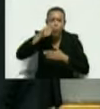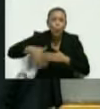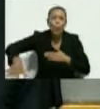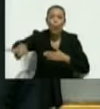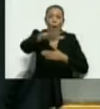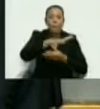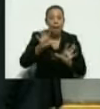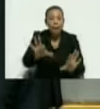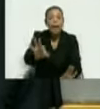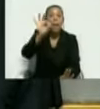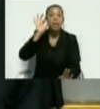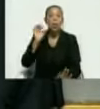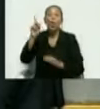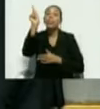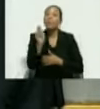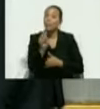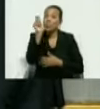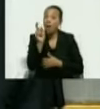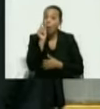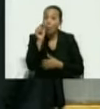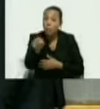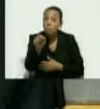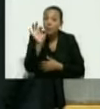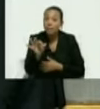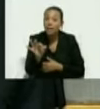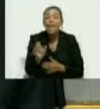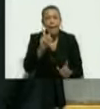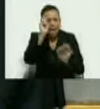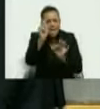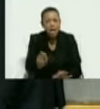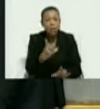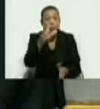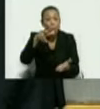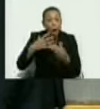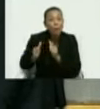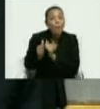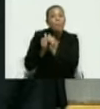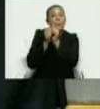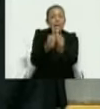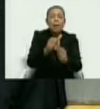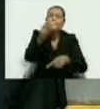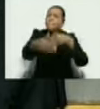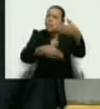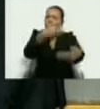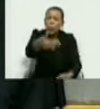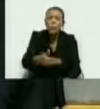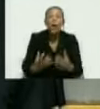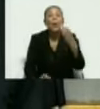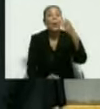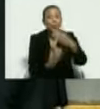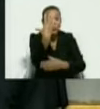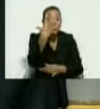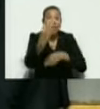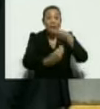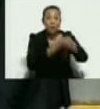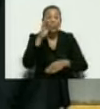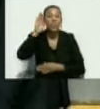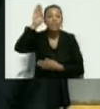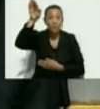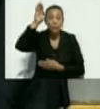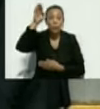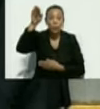que lo eligió como diputado y que requiere su acompañamiento permanente para la construcción del futuro.